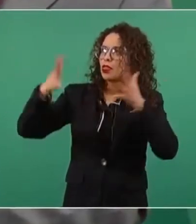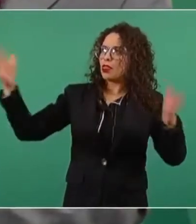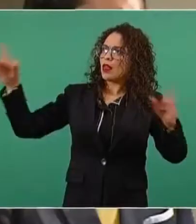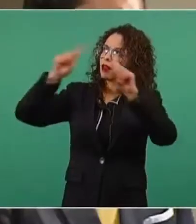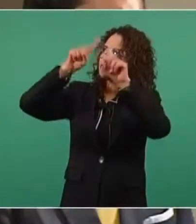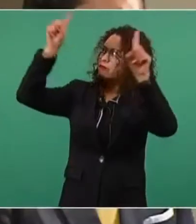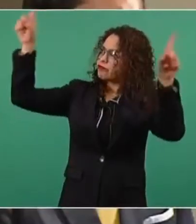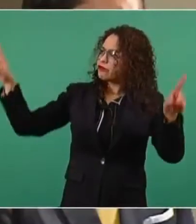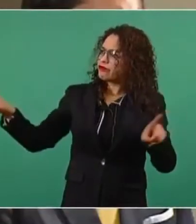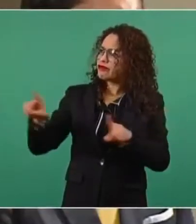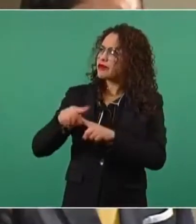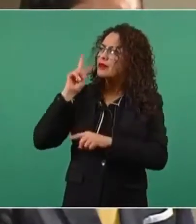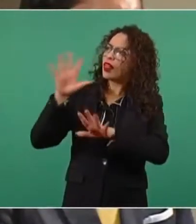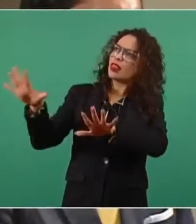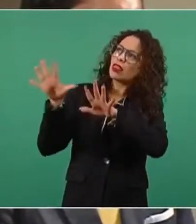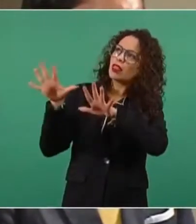espectaculares.